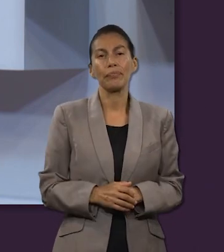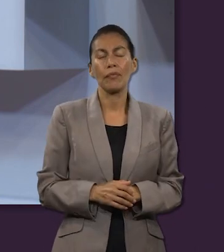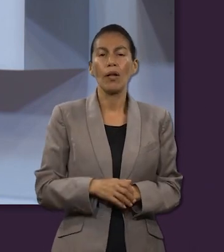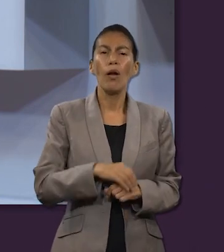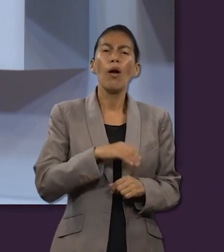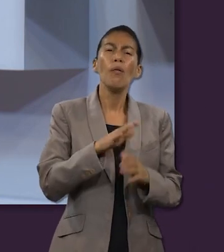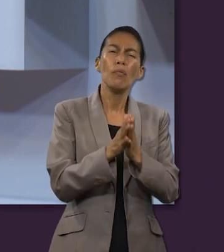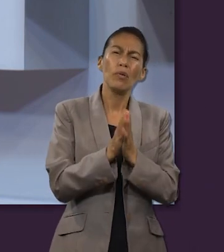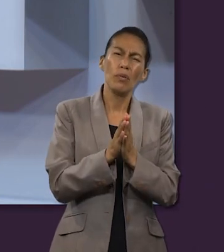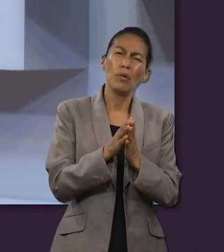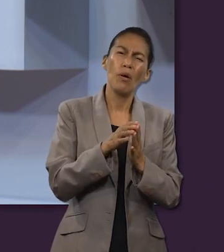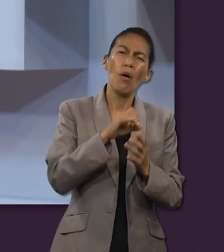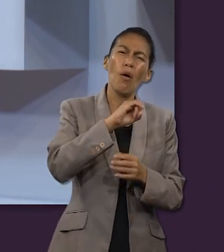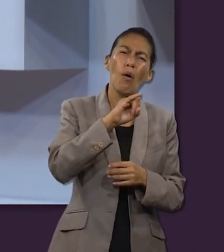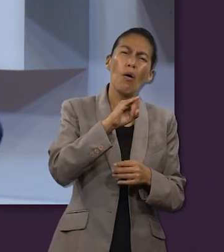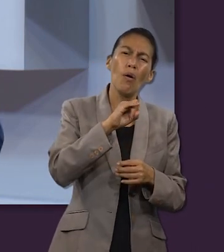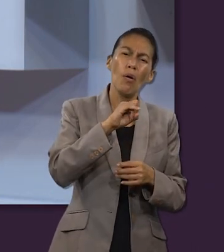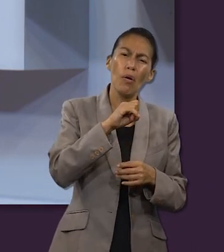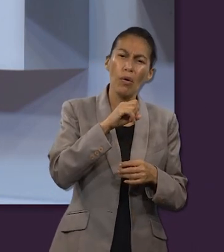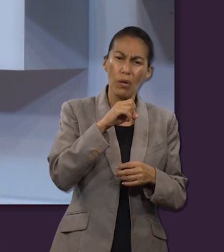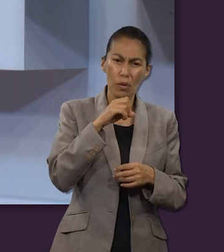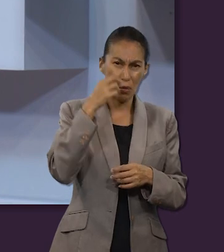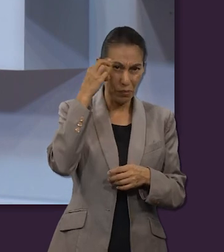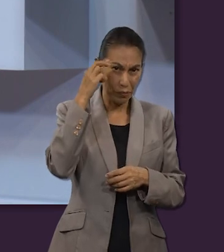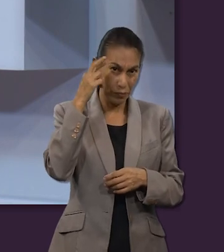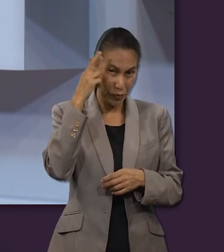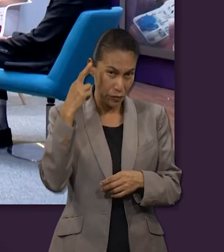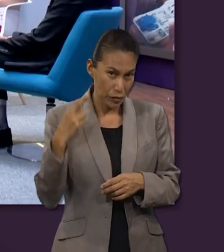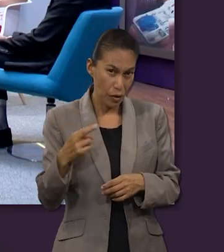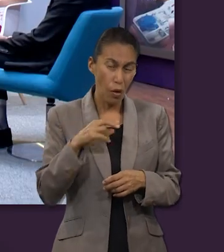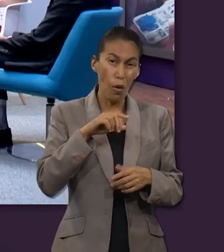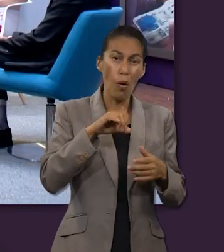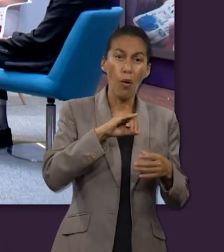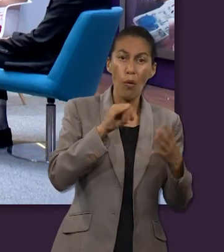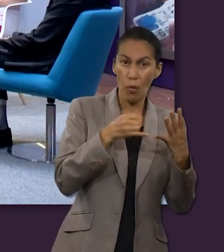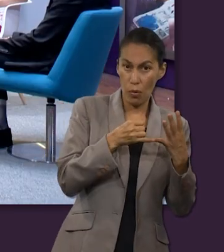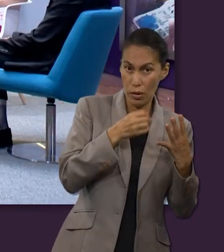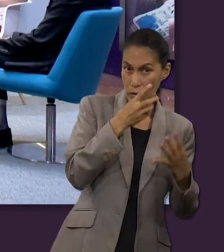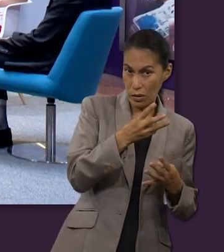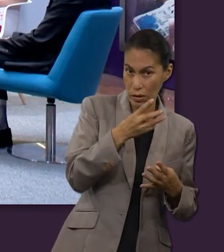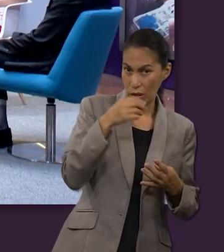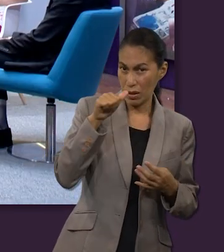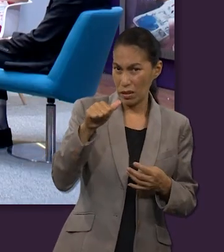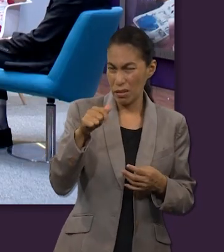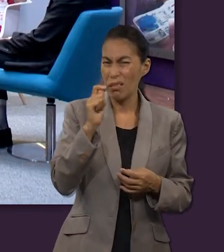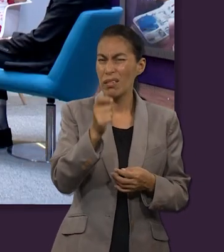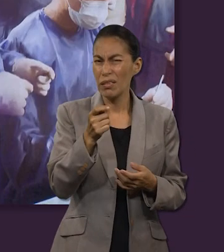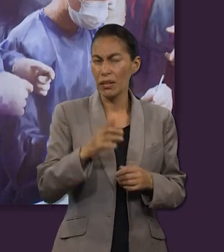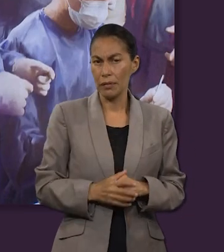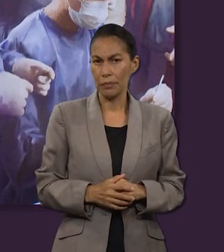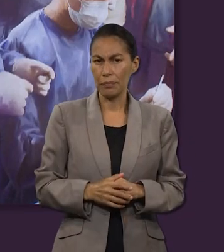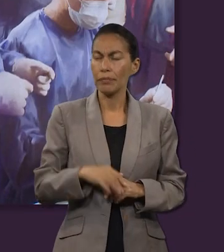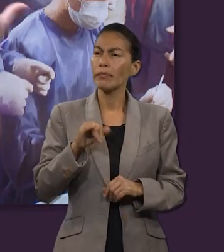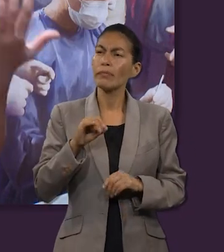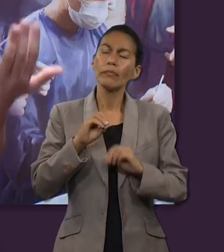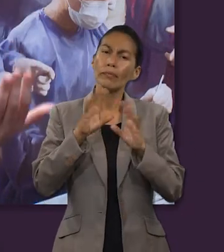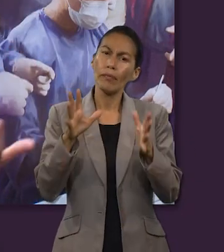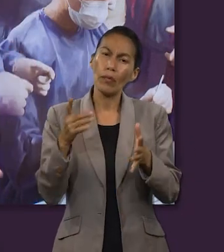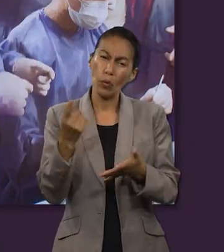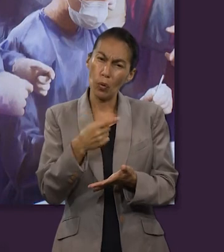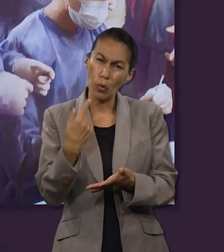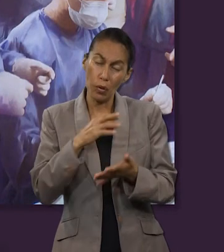Juan 3 con 16 en ese contexto de la cruz? Claro, cuando nosotros leemos que de tal